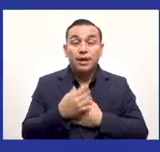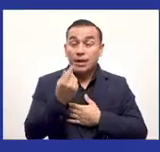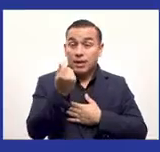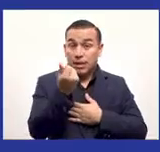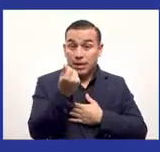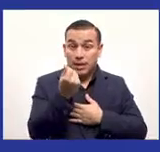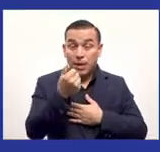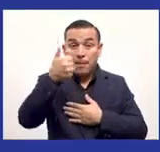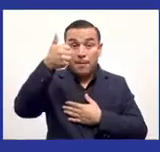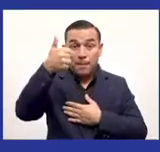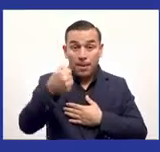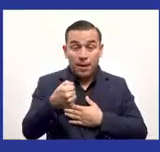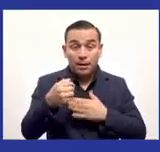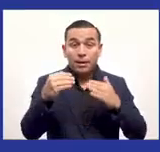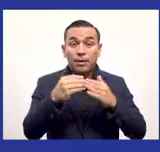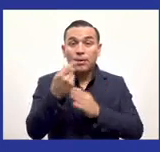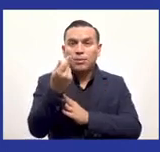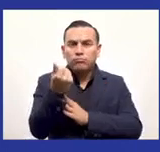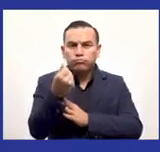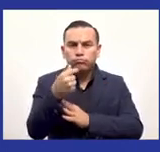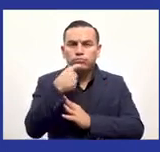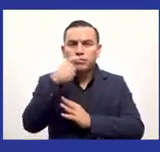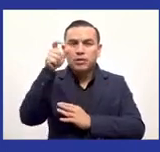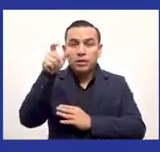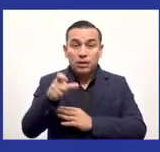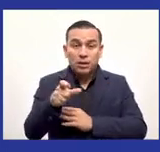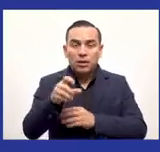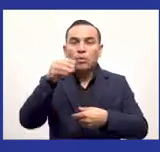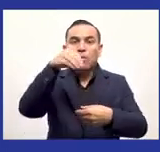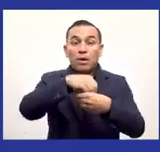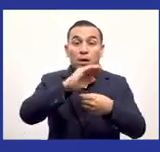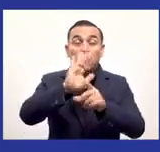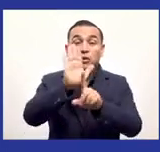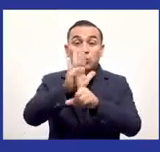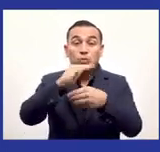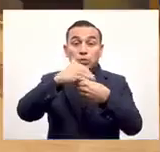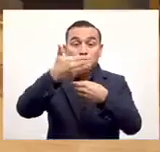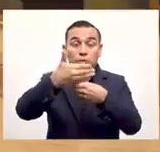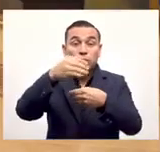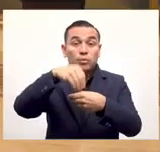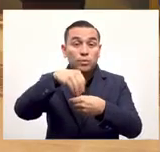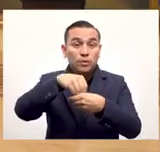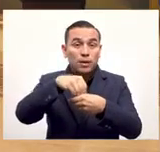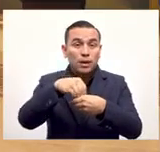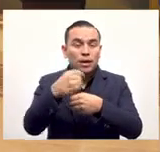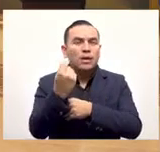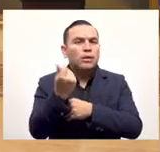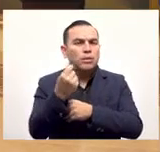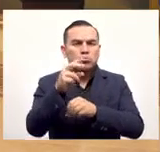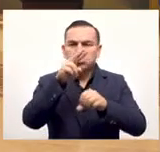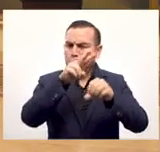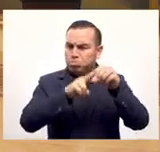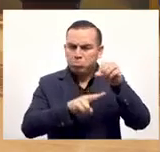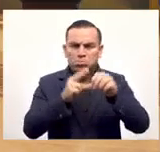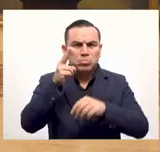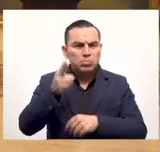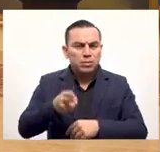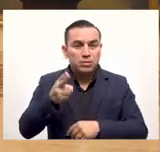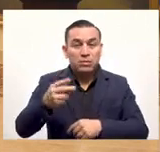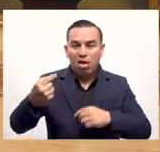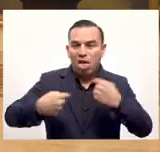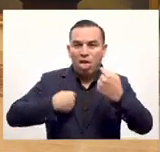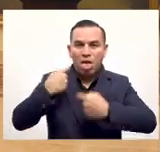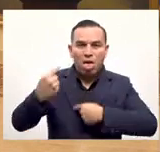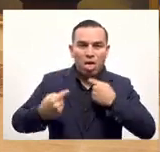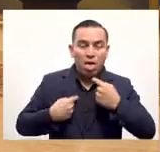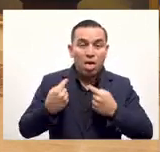Los salarios y las pensiones seguirán depositándose en dólares. Ha habido un poco de campaña sucia en